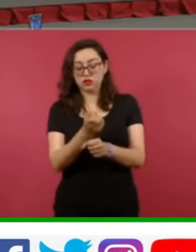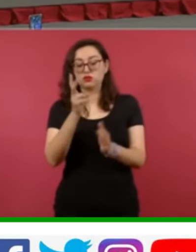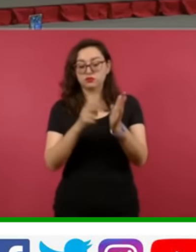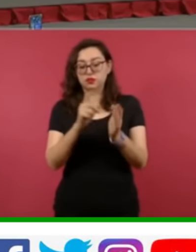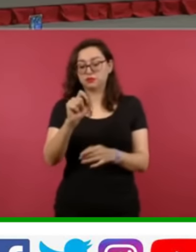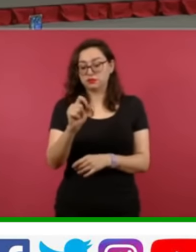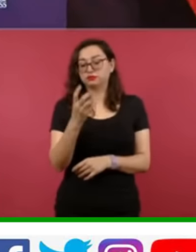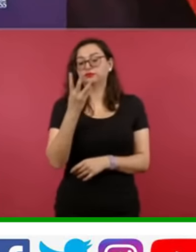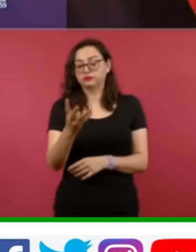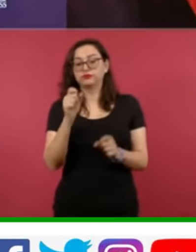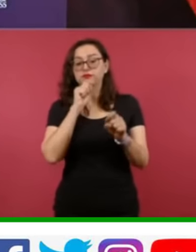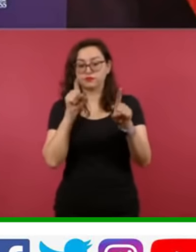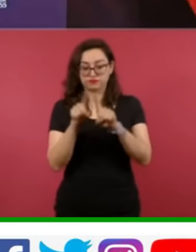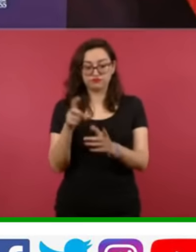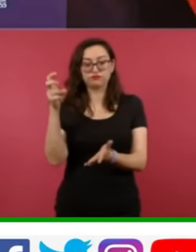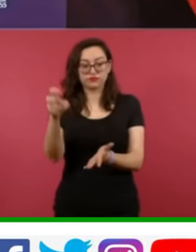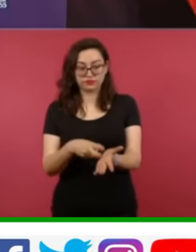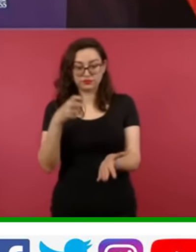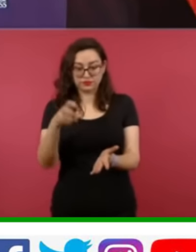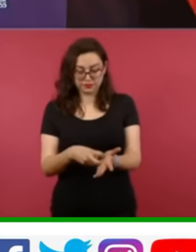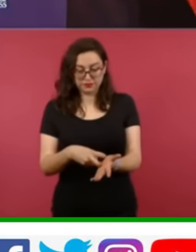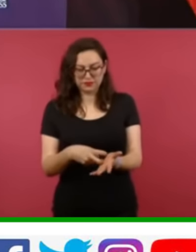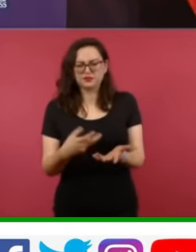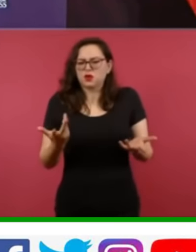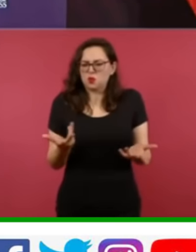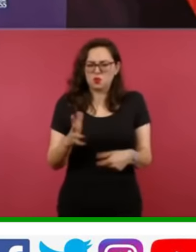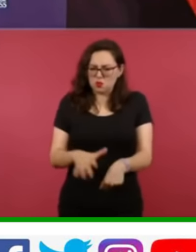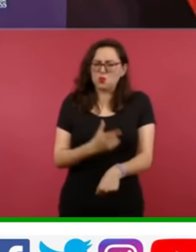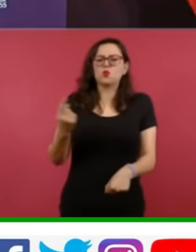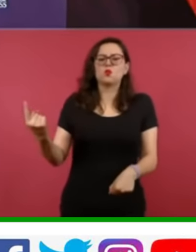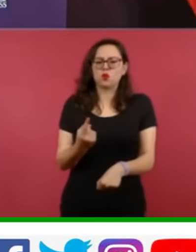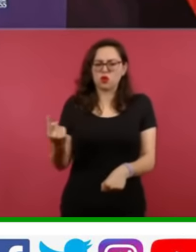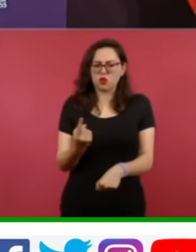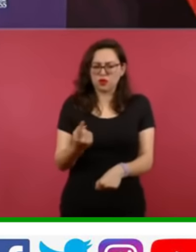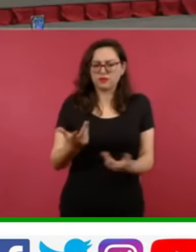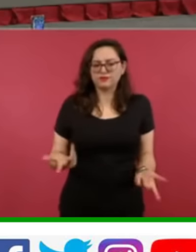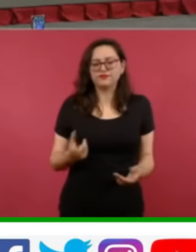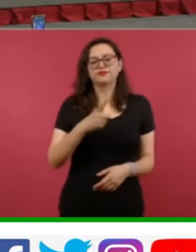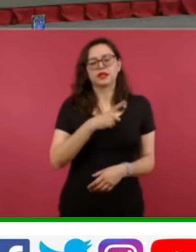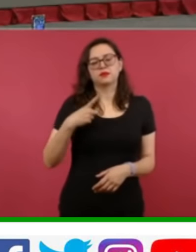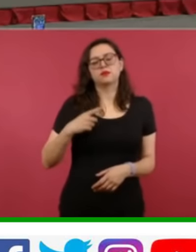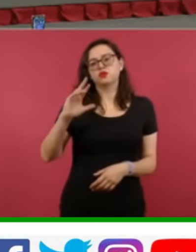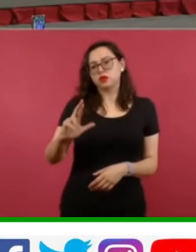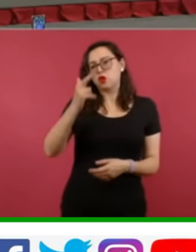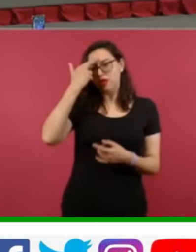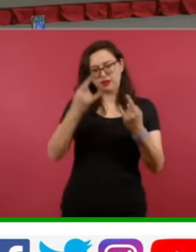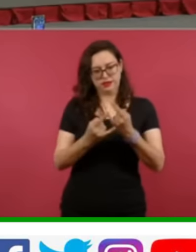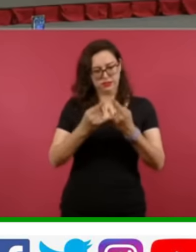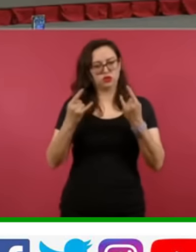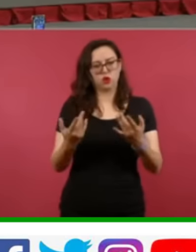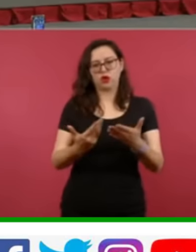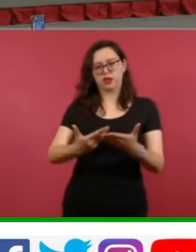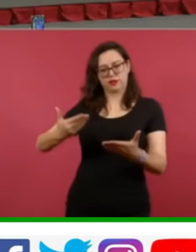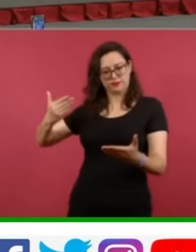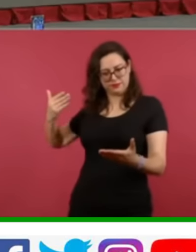el ayer, los sistemas anteriores, porque no hay, como dice el presidente, no hay texto sin contexto. Adelante. ¿Cómo